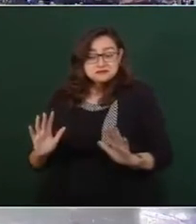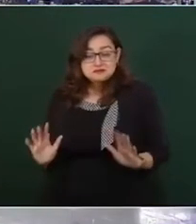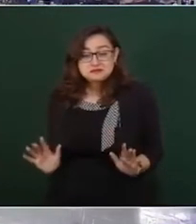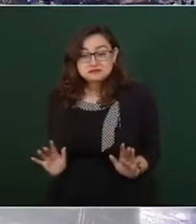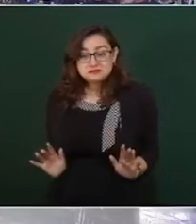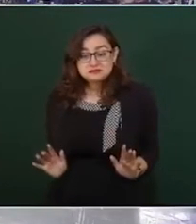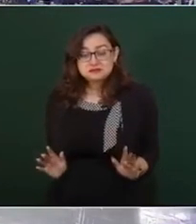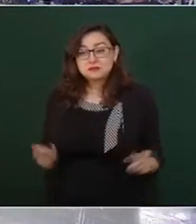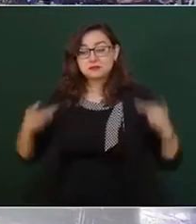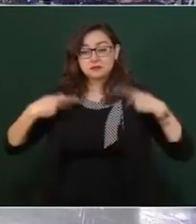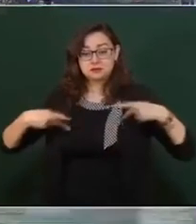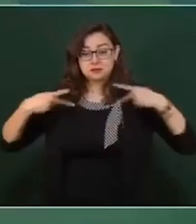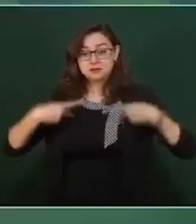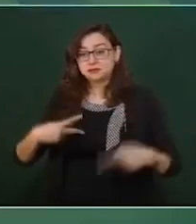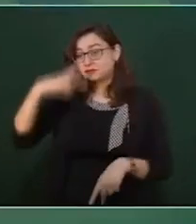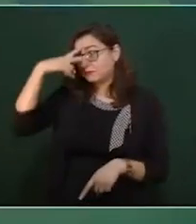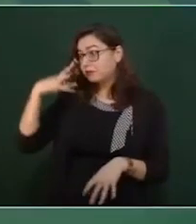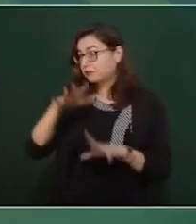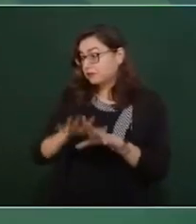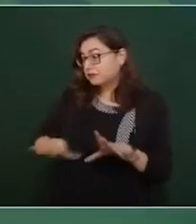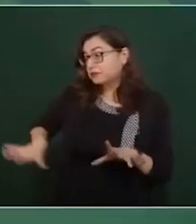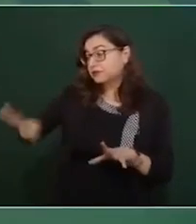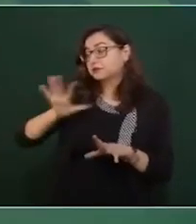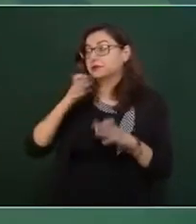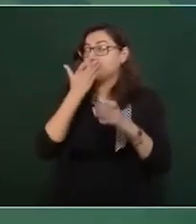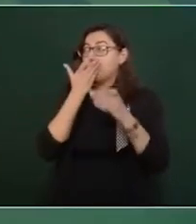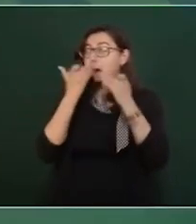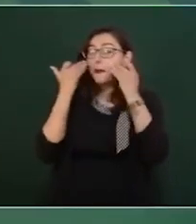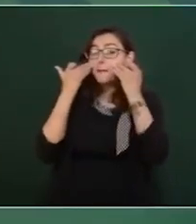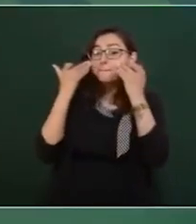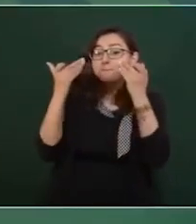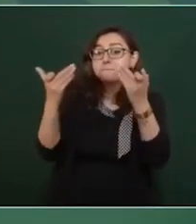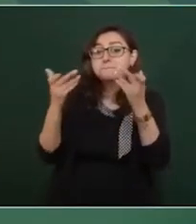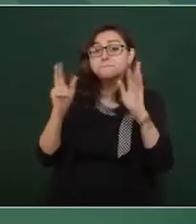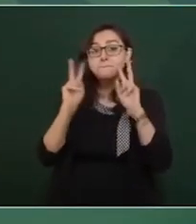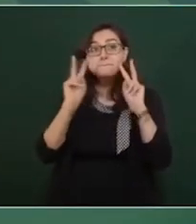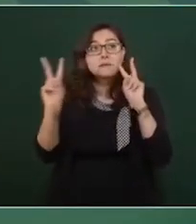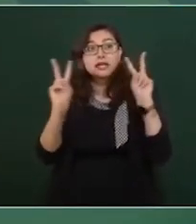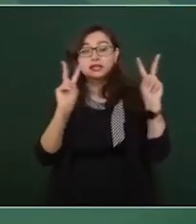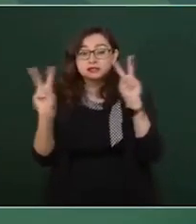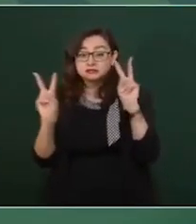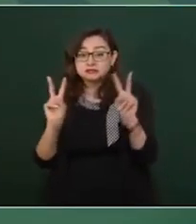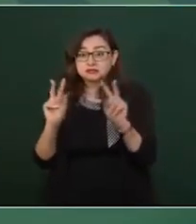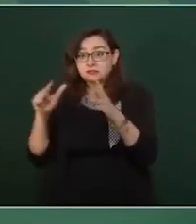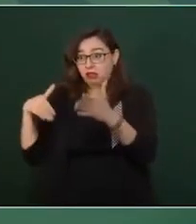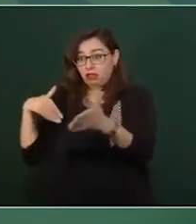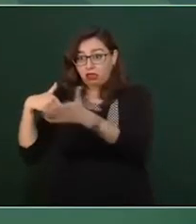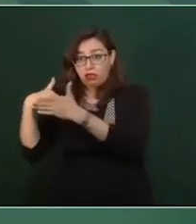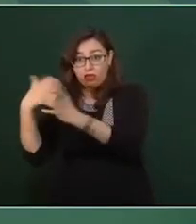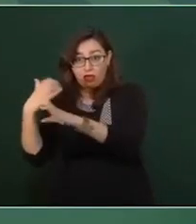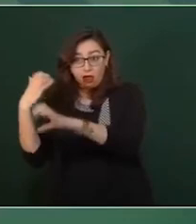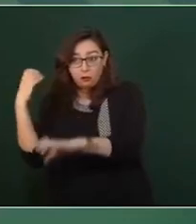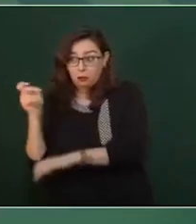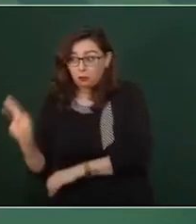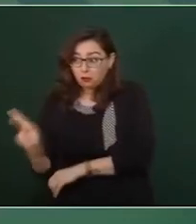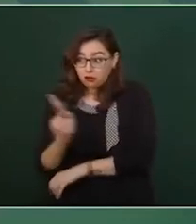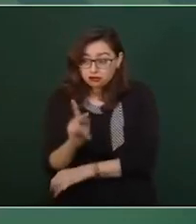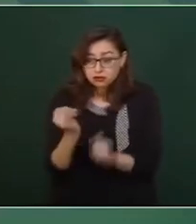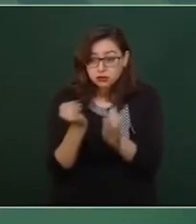Aquí lo importante dice que es el pueblo